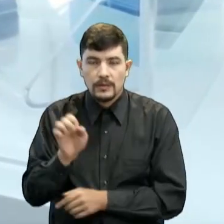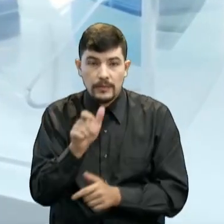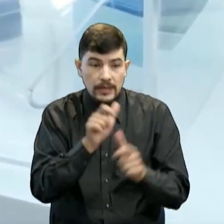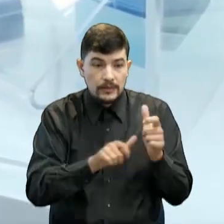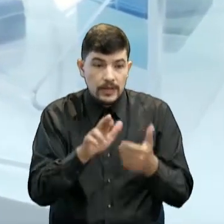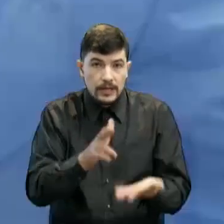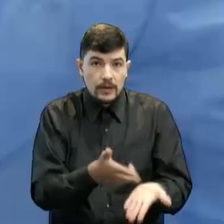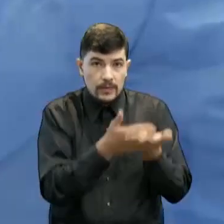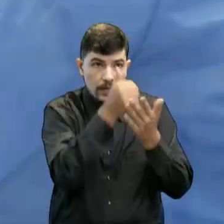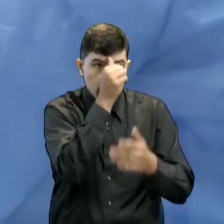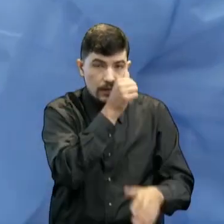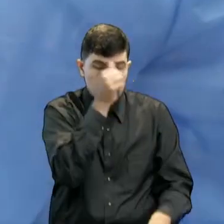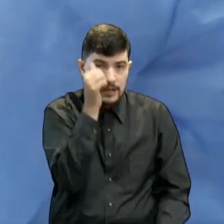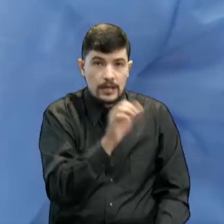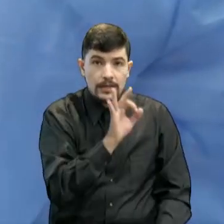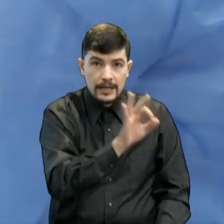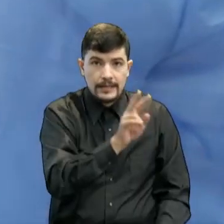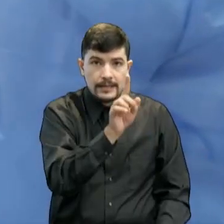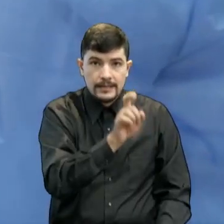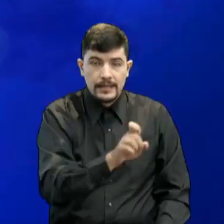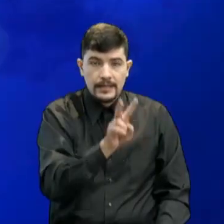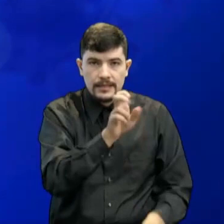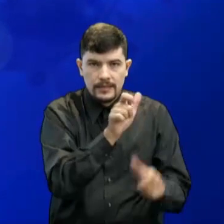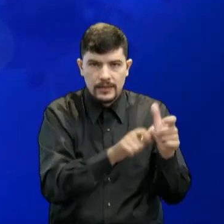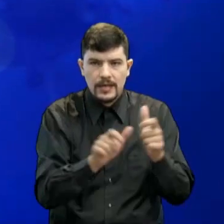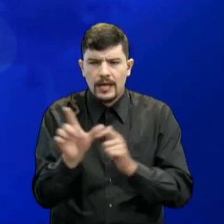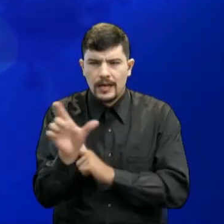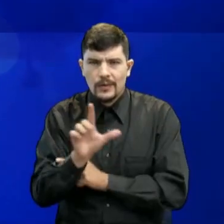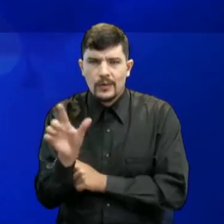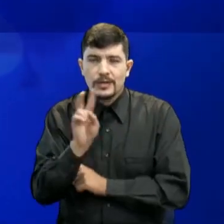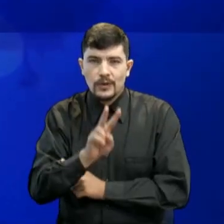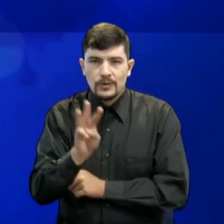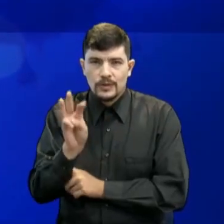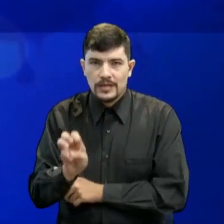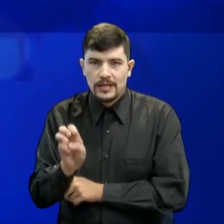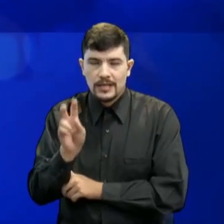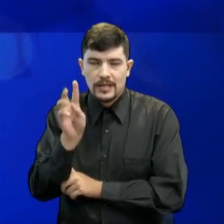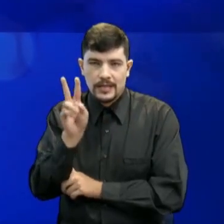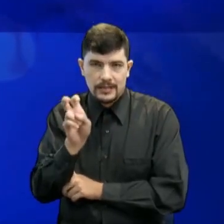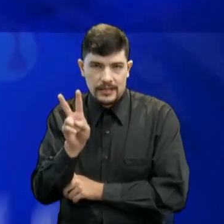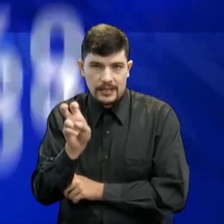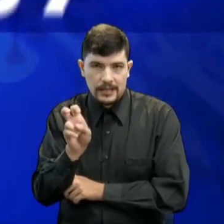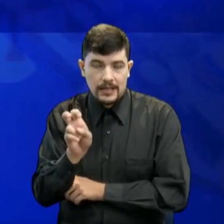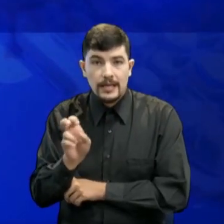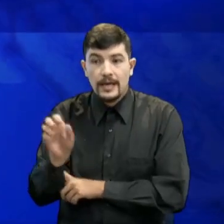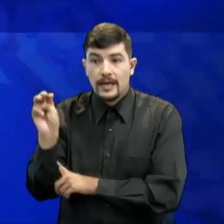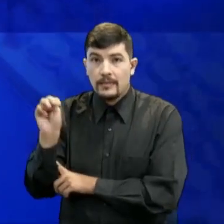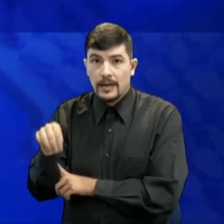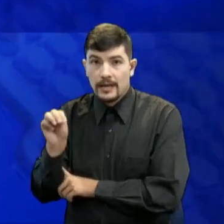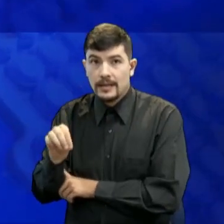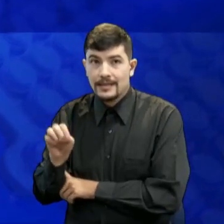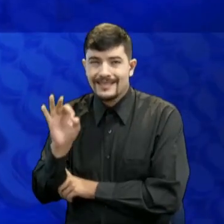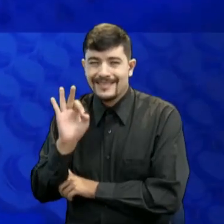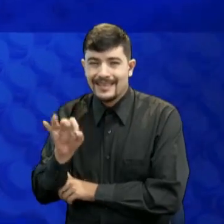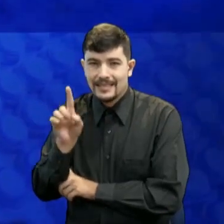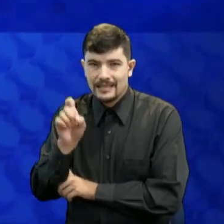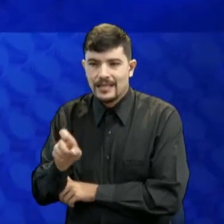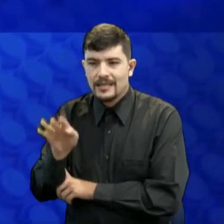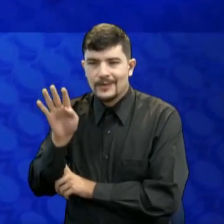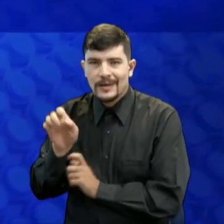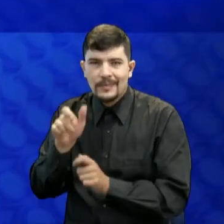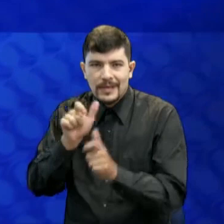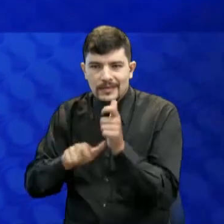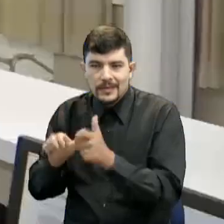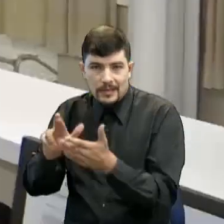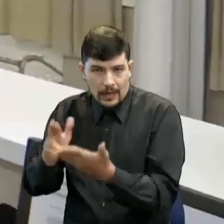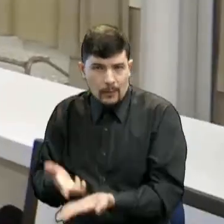el domingo 367 personas, el lunes 287 y el martes fueron 369 las que vencieron el